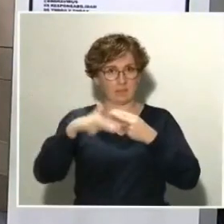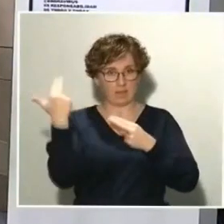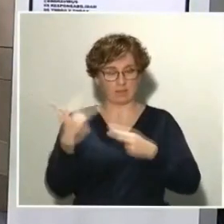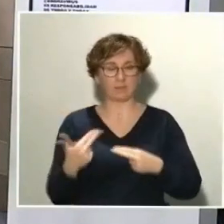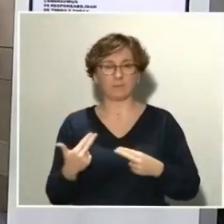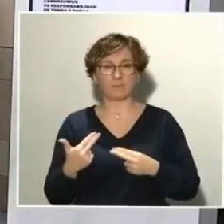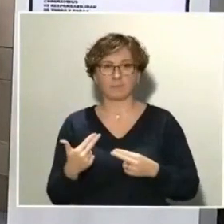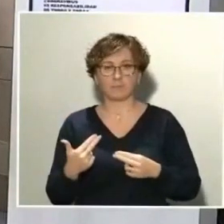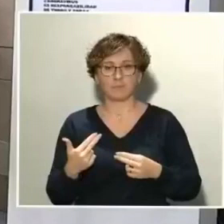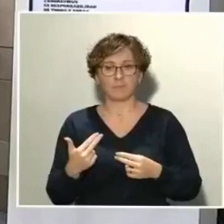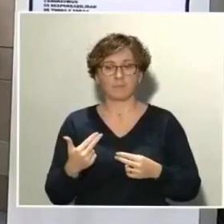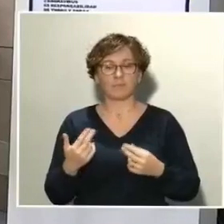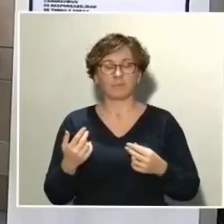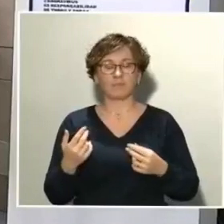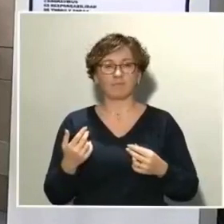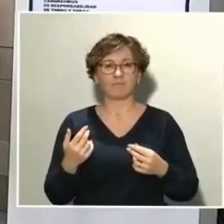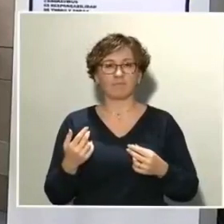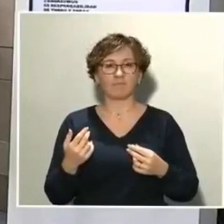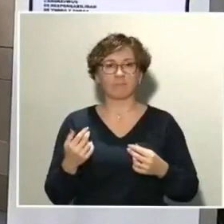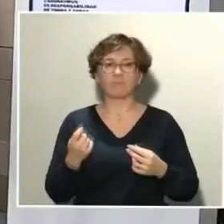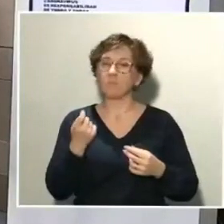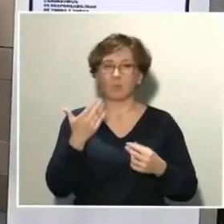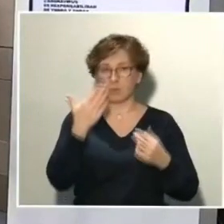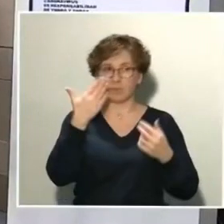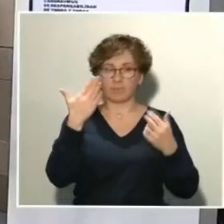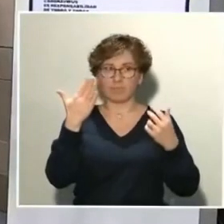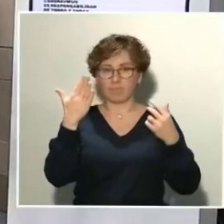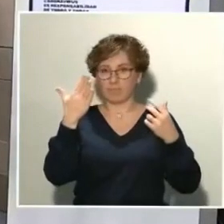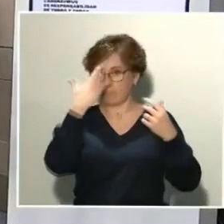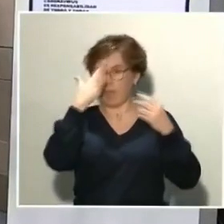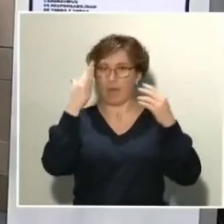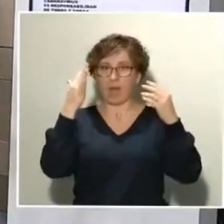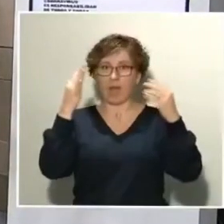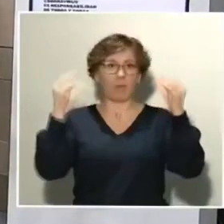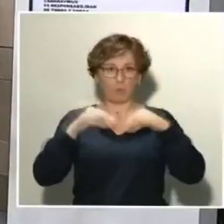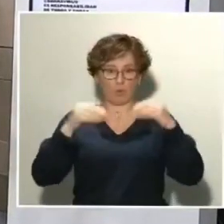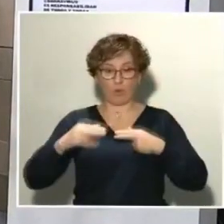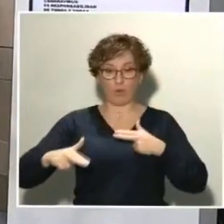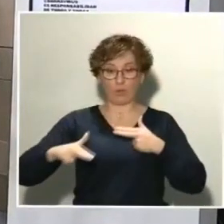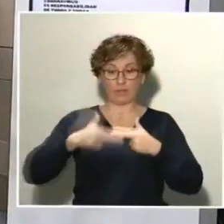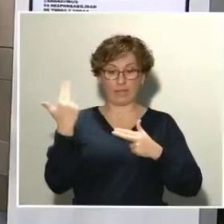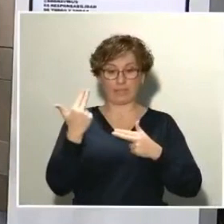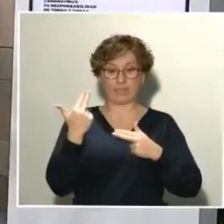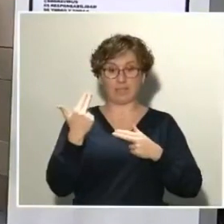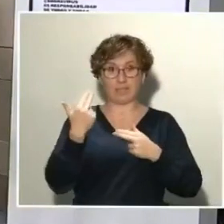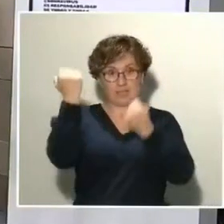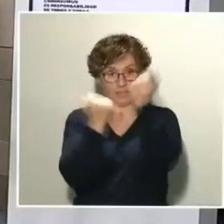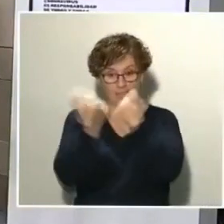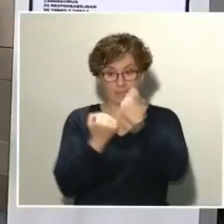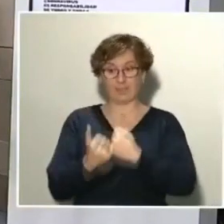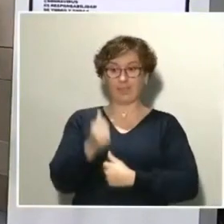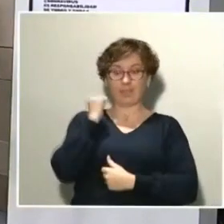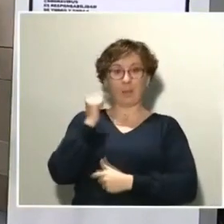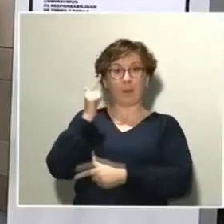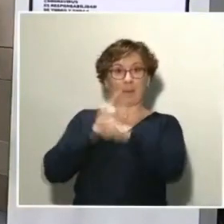¿no tiene sentido que permitan que vengan, por ejemplo, dos personas en un taxi, el conductor y el viajero, por el que pueden haber pasado otras 200